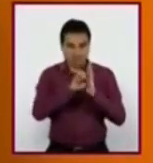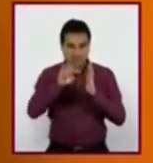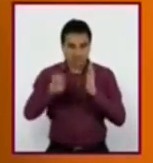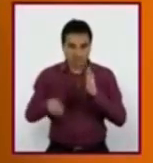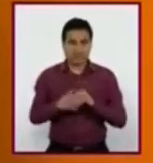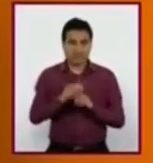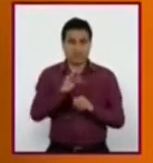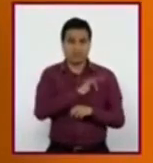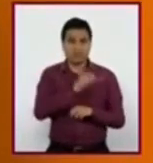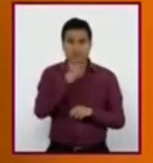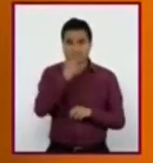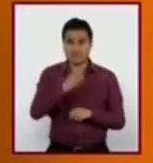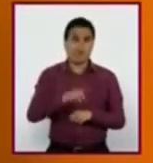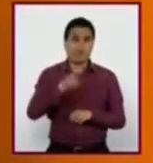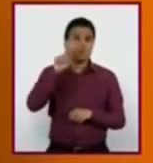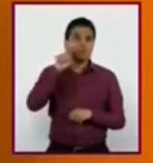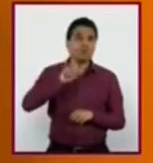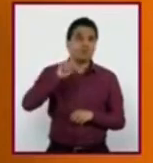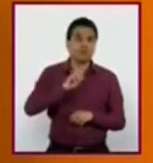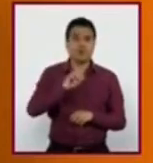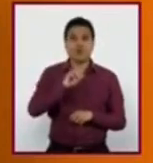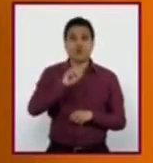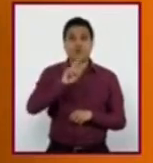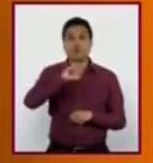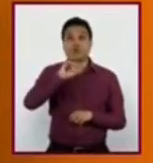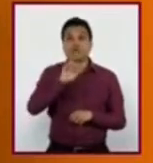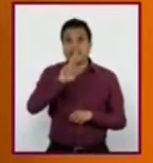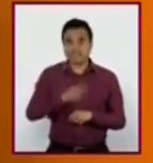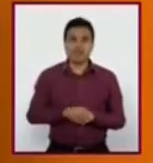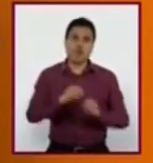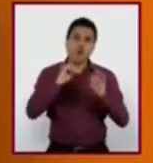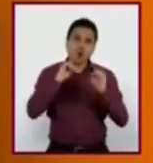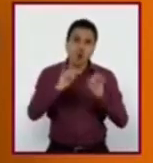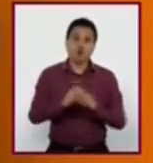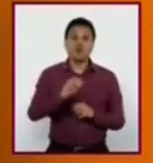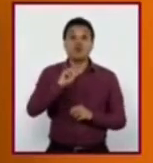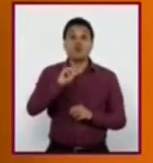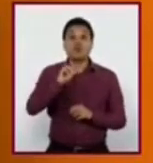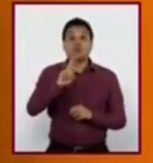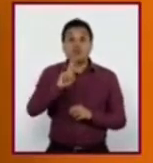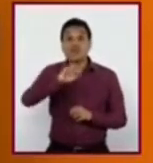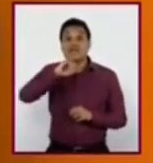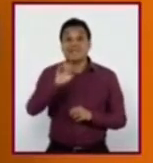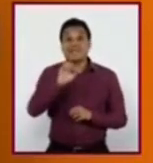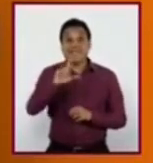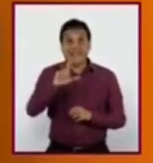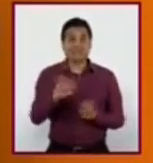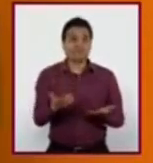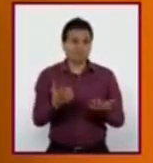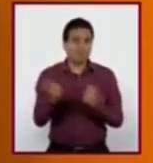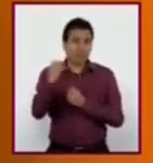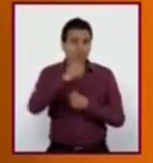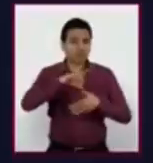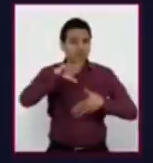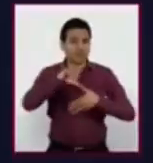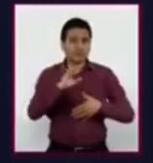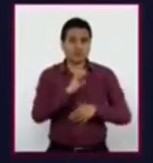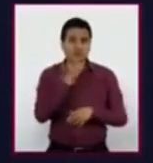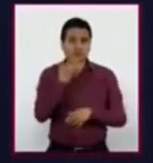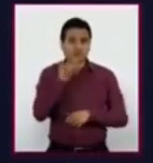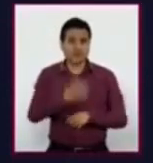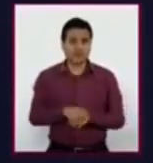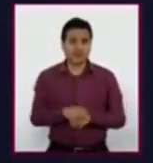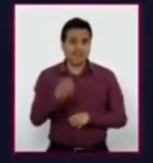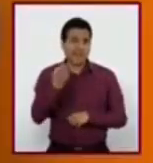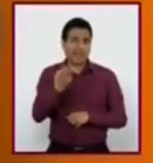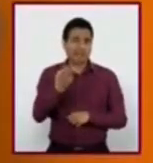se puede decir mujer, pero también mujer, como se pronuncia en algunas regiones de América Central. Este tipo de